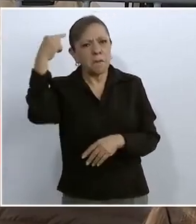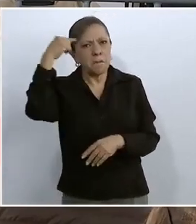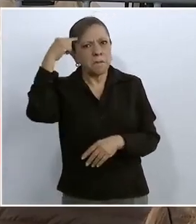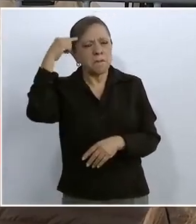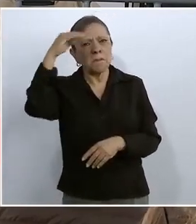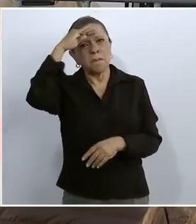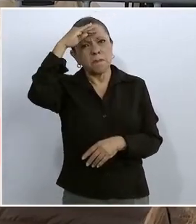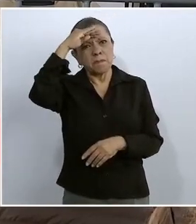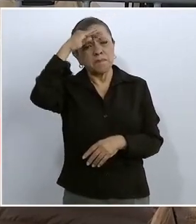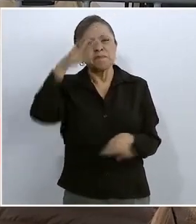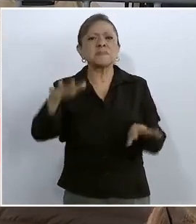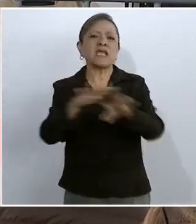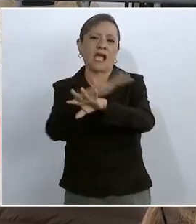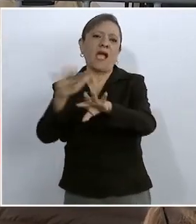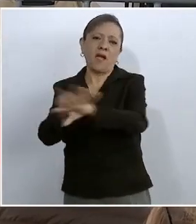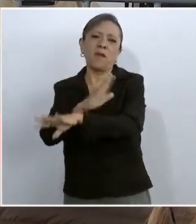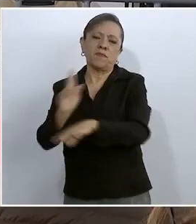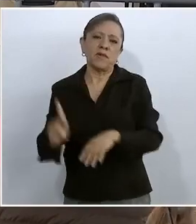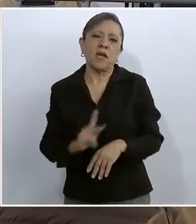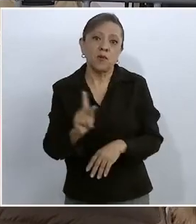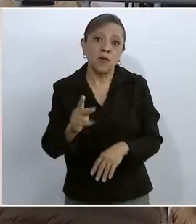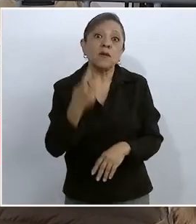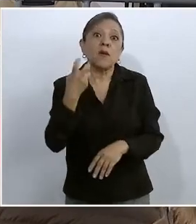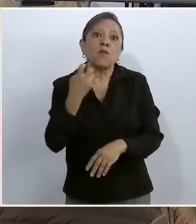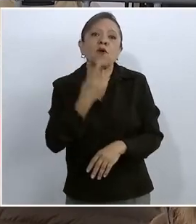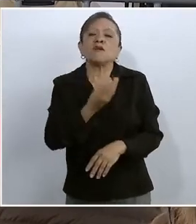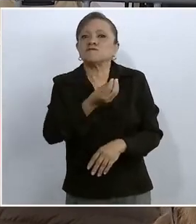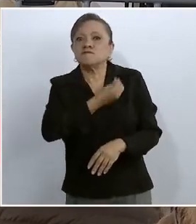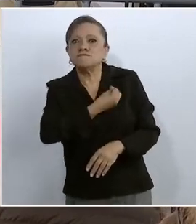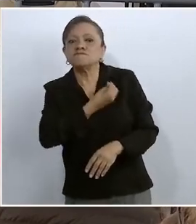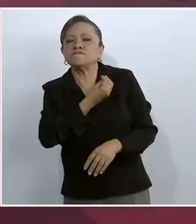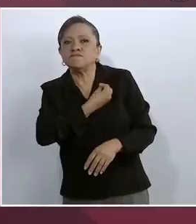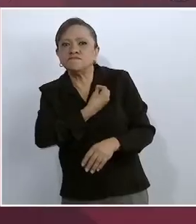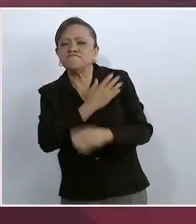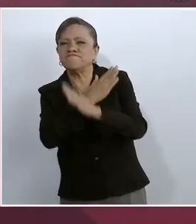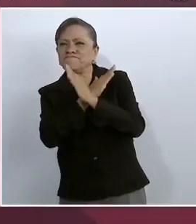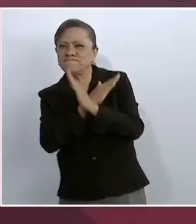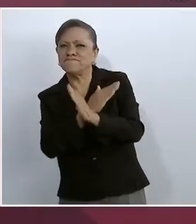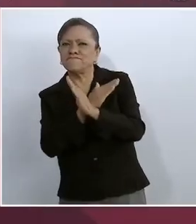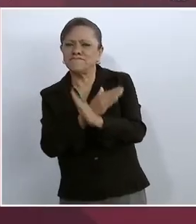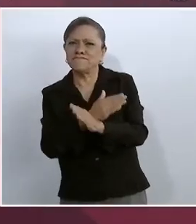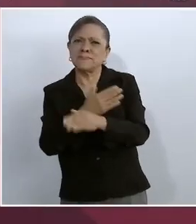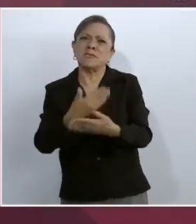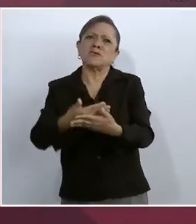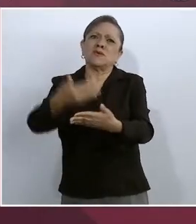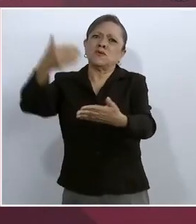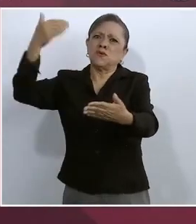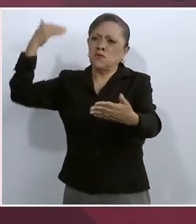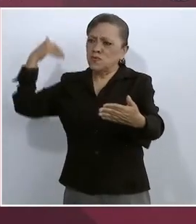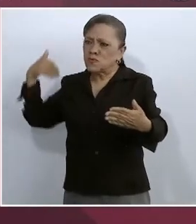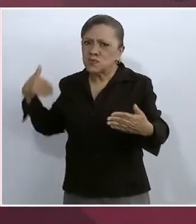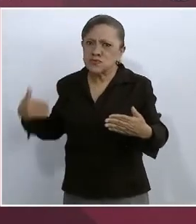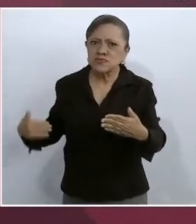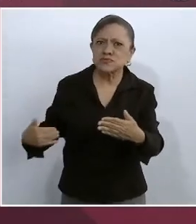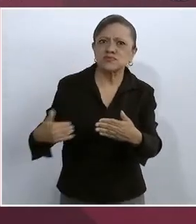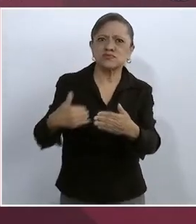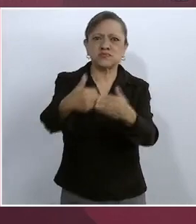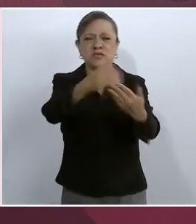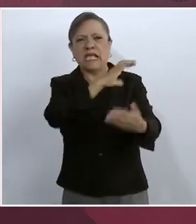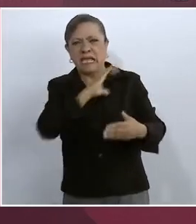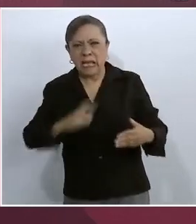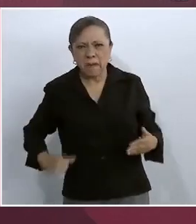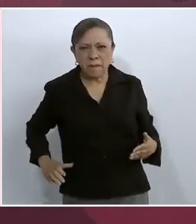pueblo y por eso resistimos campañas de desprestigio, de